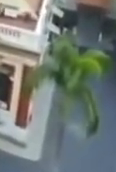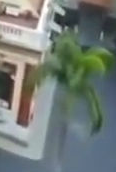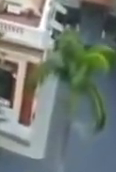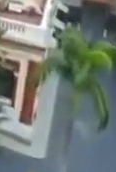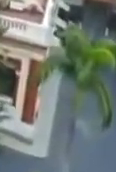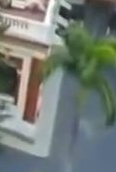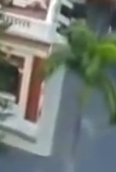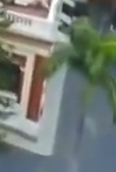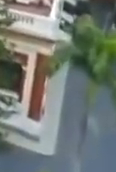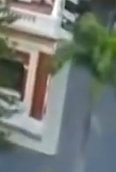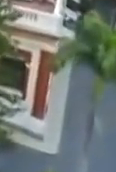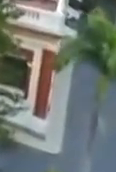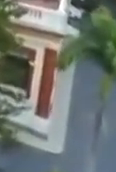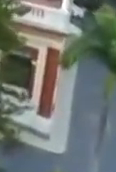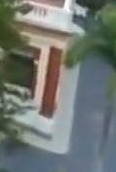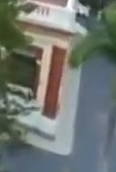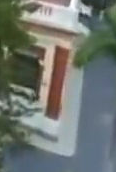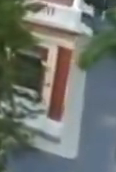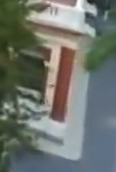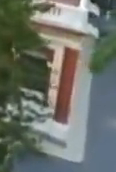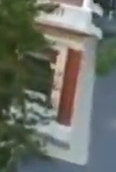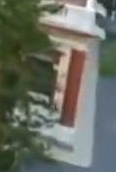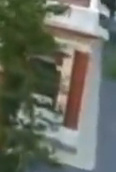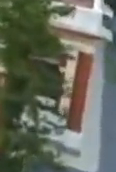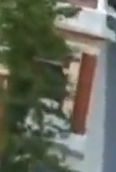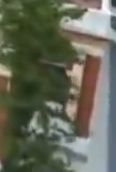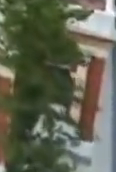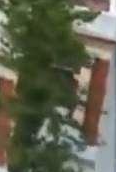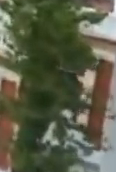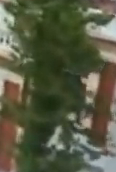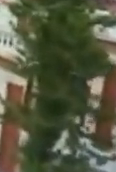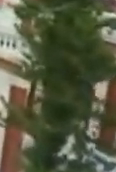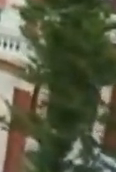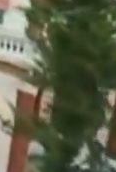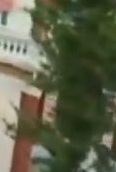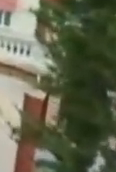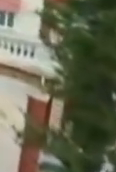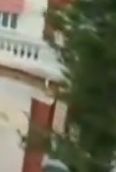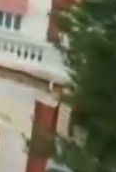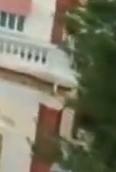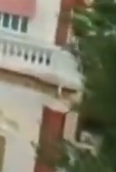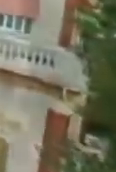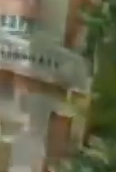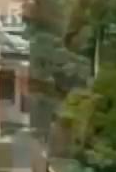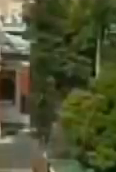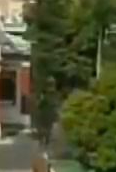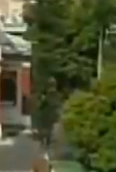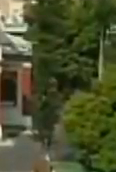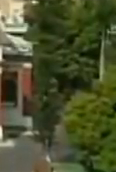jornada.